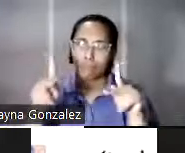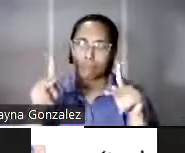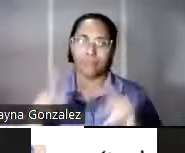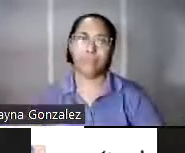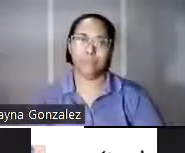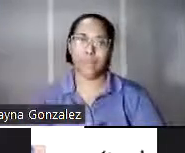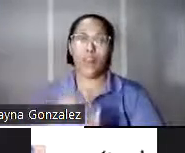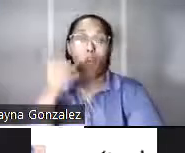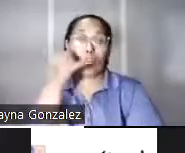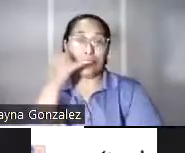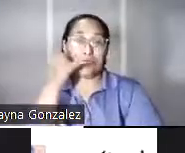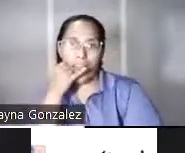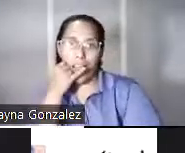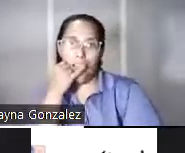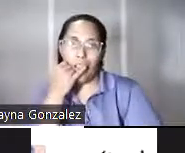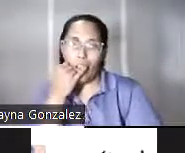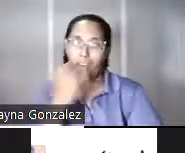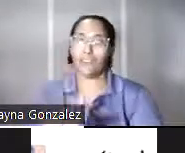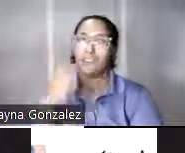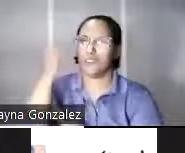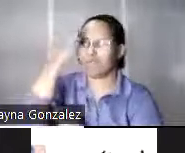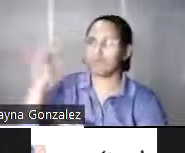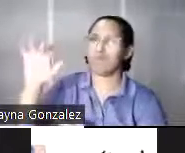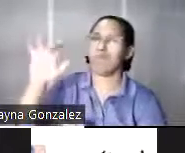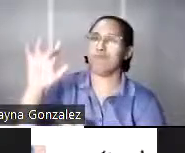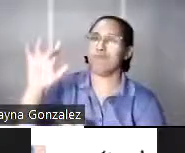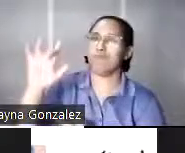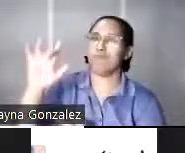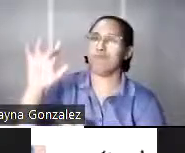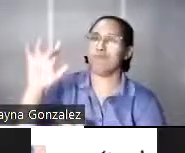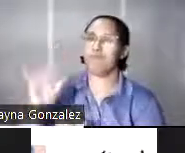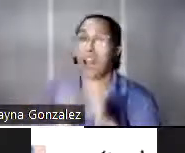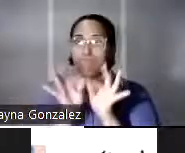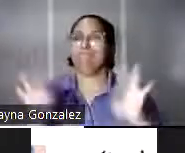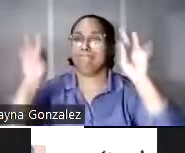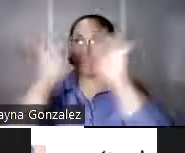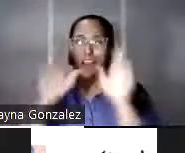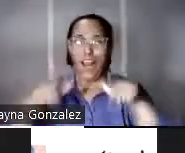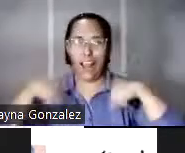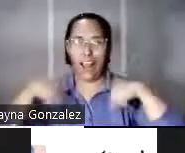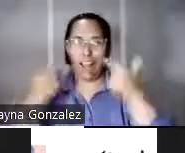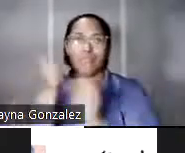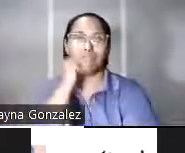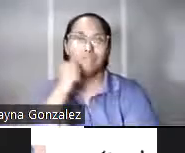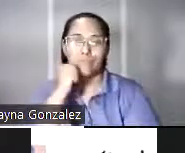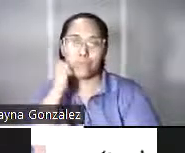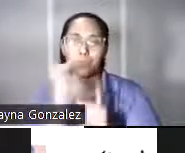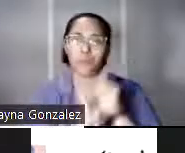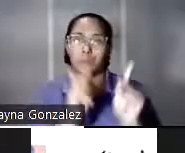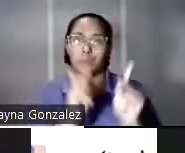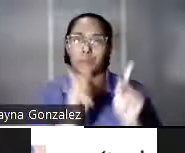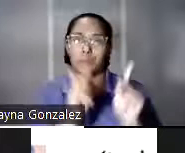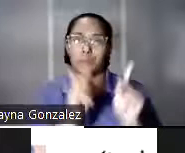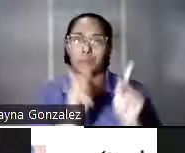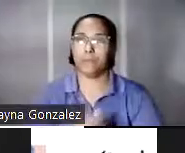con sus públicos. La irrupción de los teléfonos inteligentes como artefacto fundamental en la vida cotidiana de las personas.